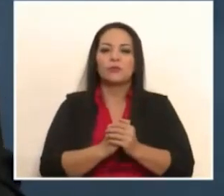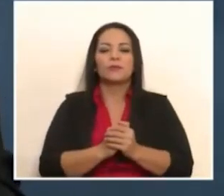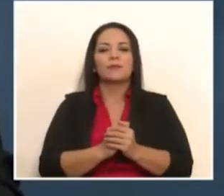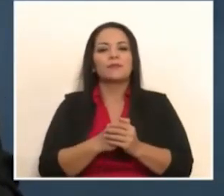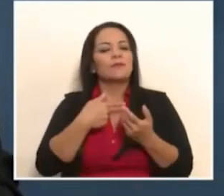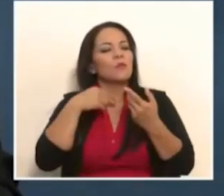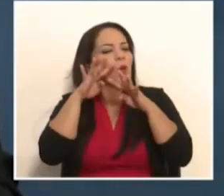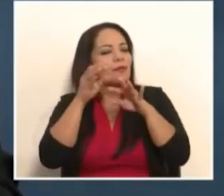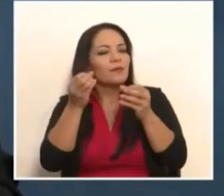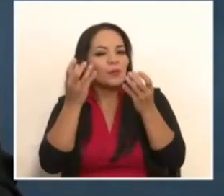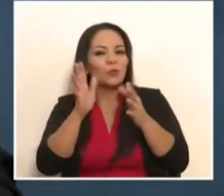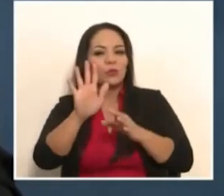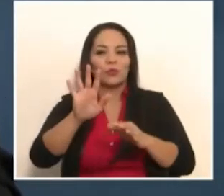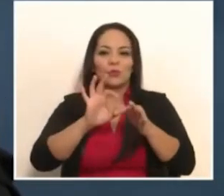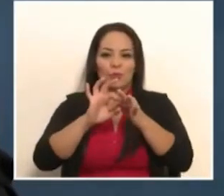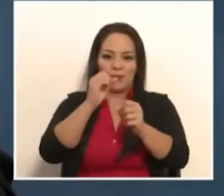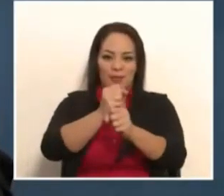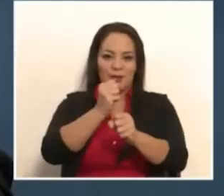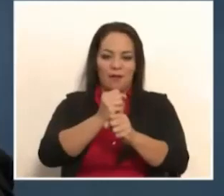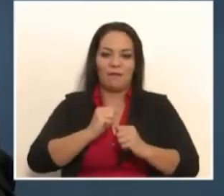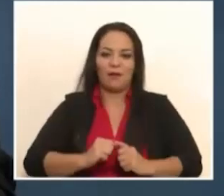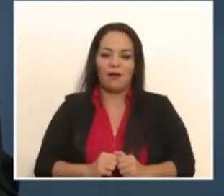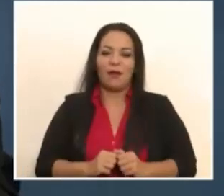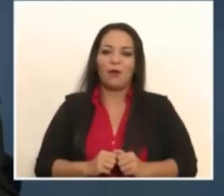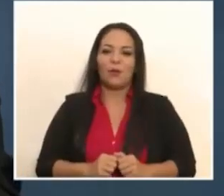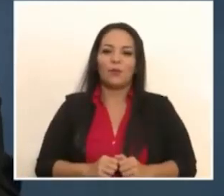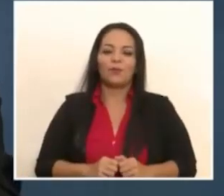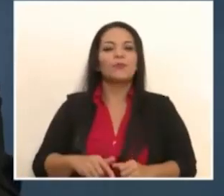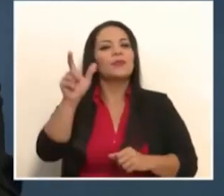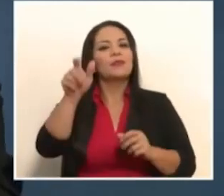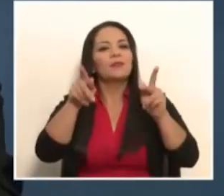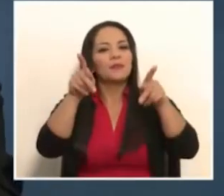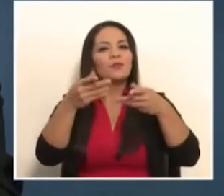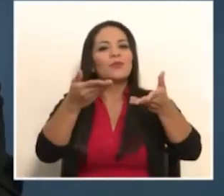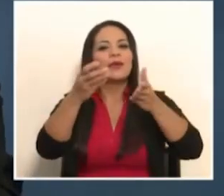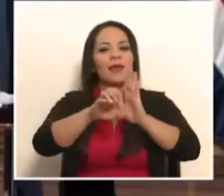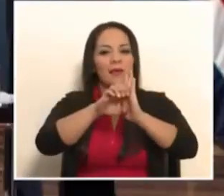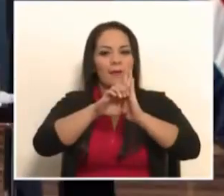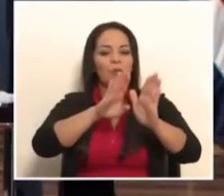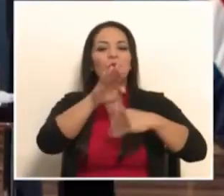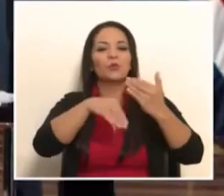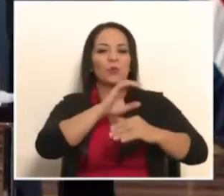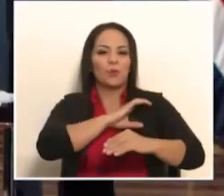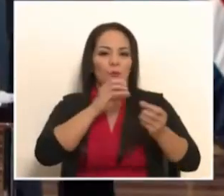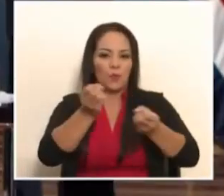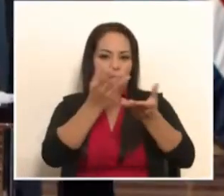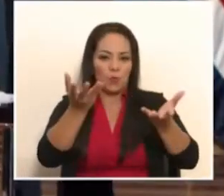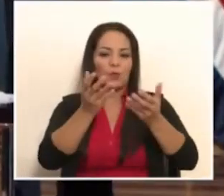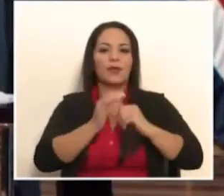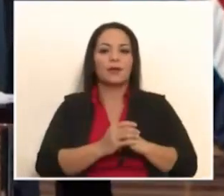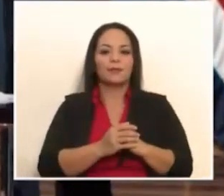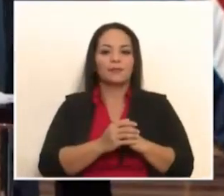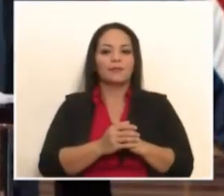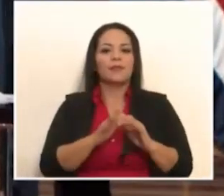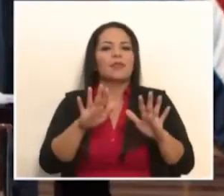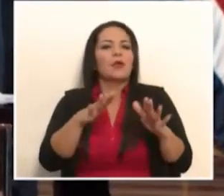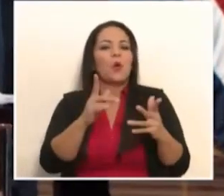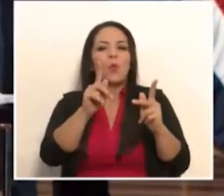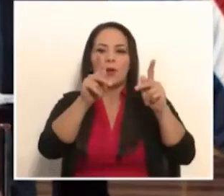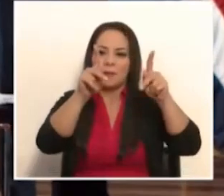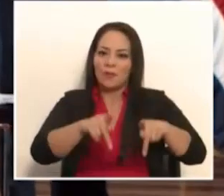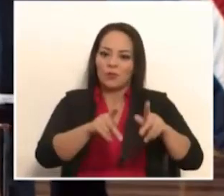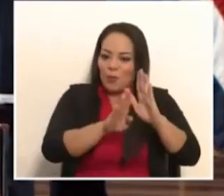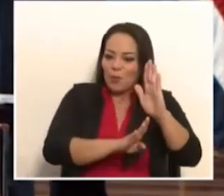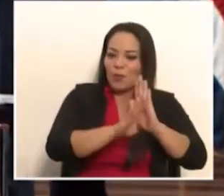admiro en relación a su trabajo. Es un ejemplo para la fuerza pública del ascenso que puede tener alguien que